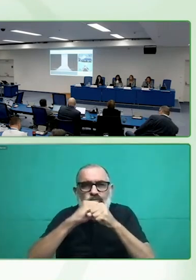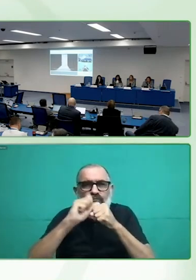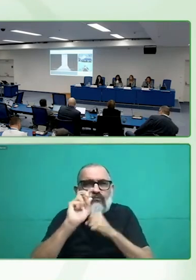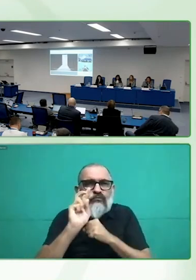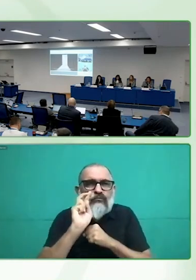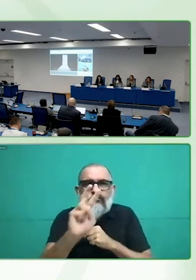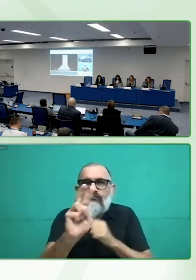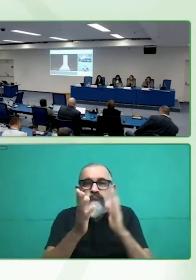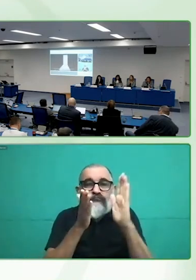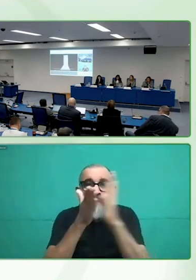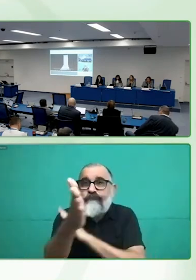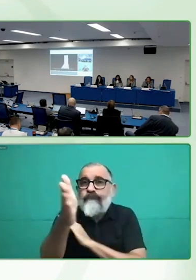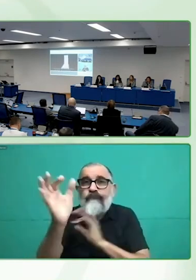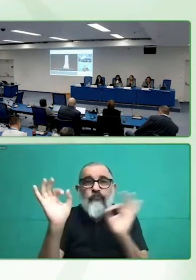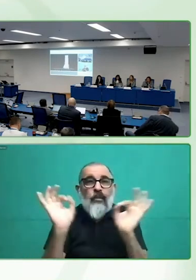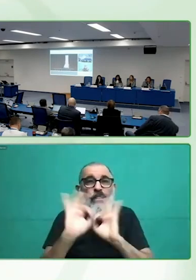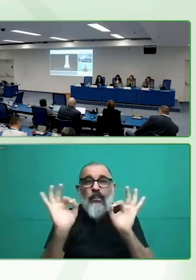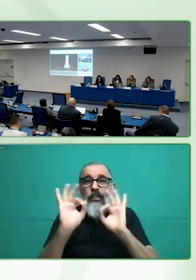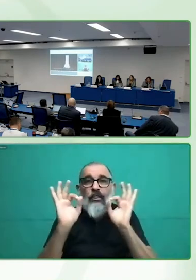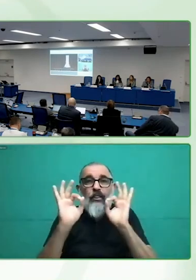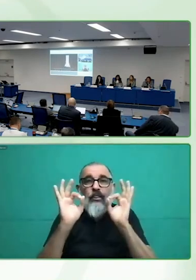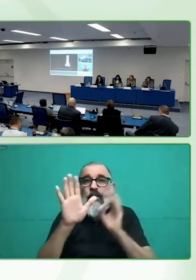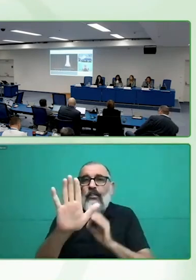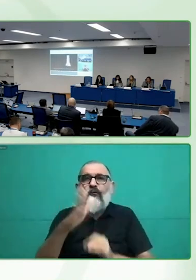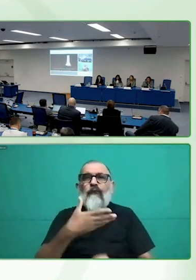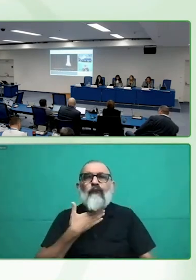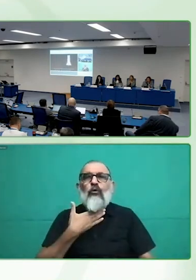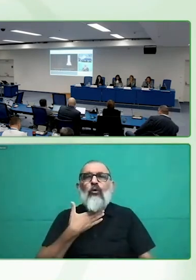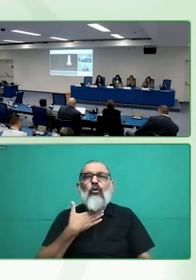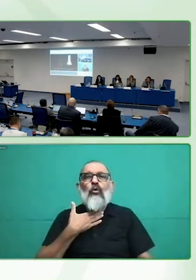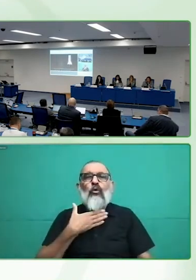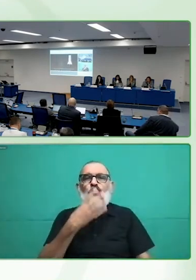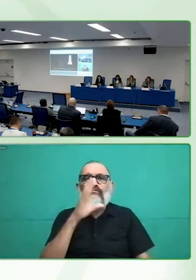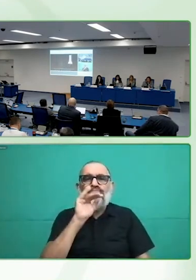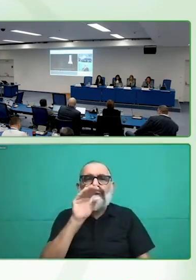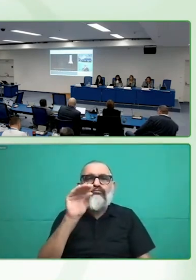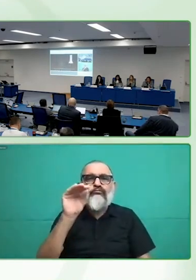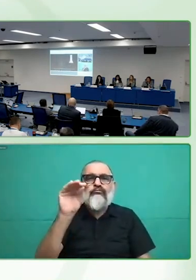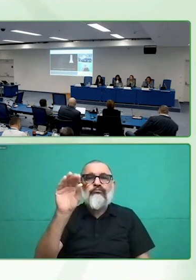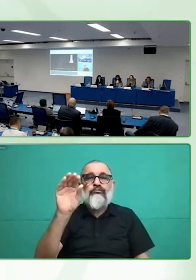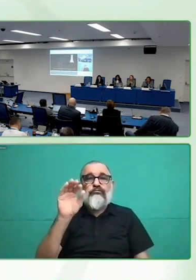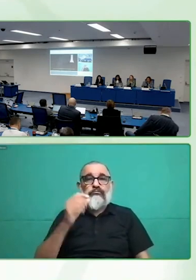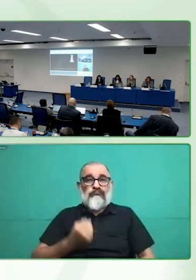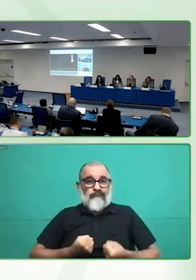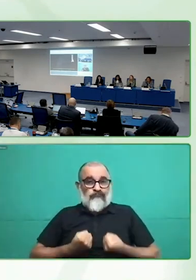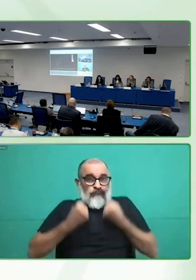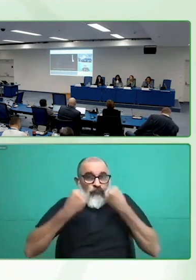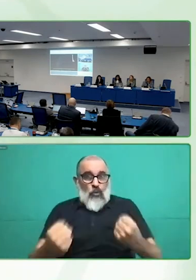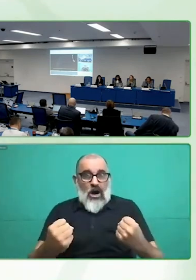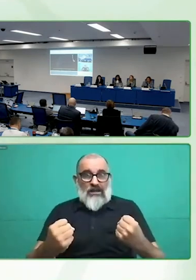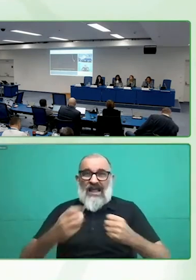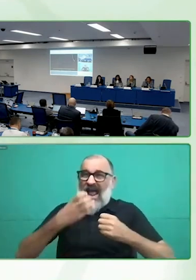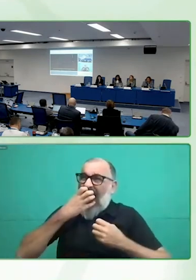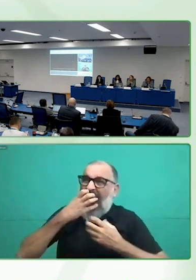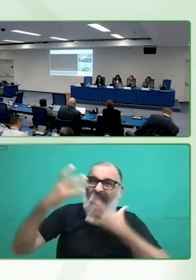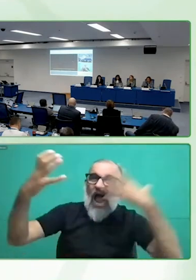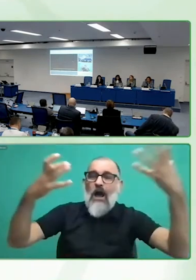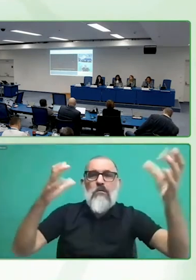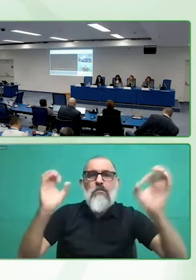no sea lo bastante fuerte. Para gritar que tú también tienes derechos.